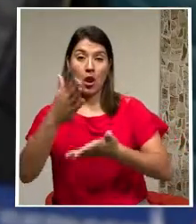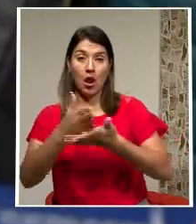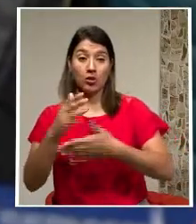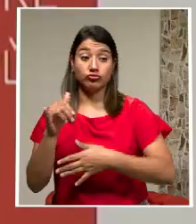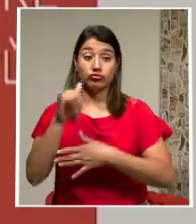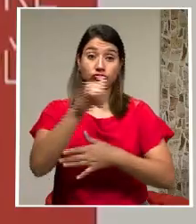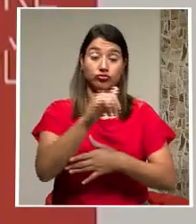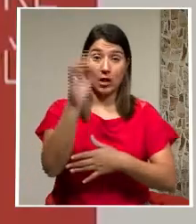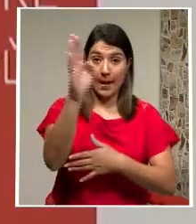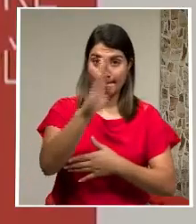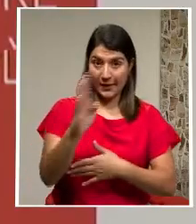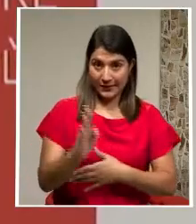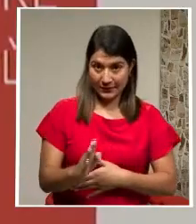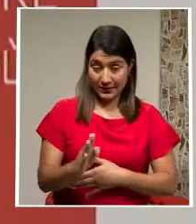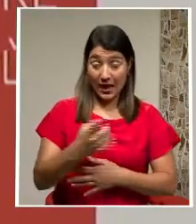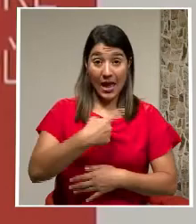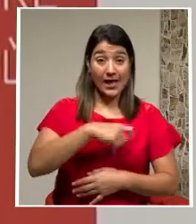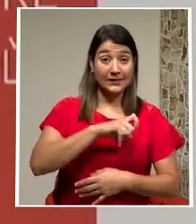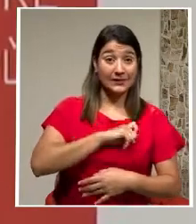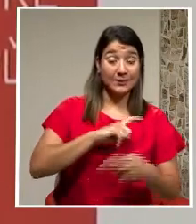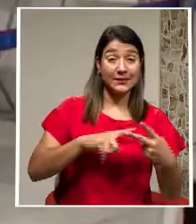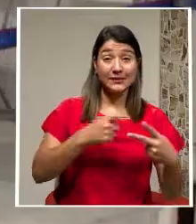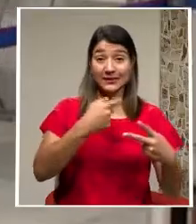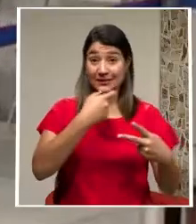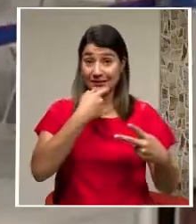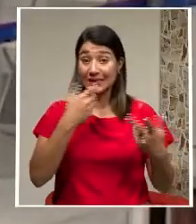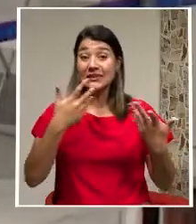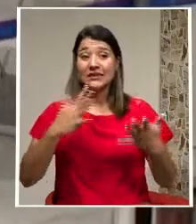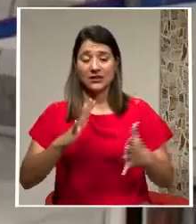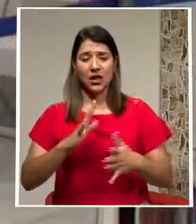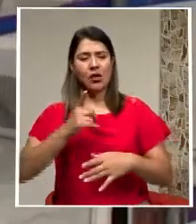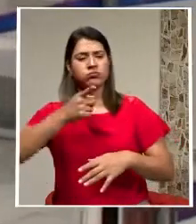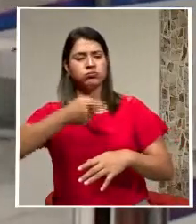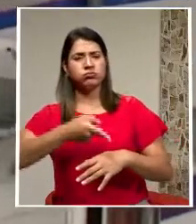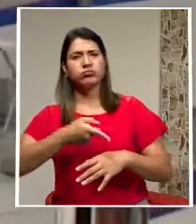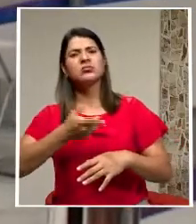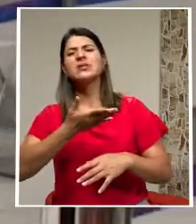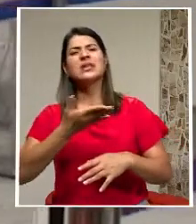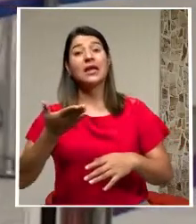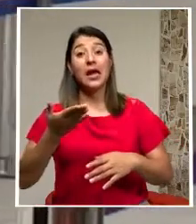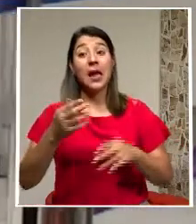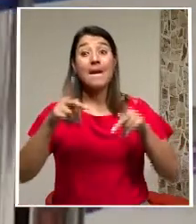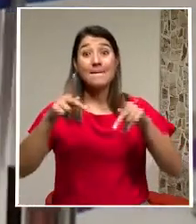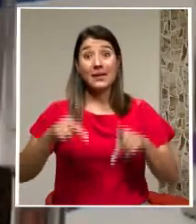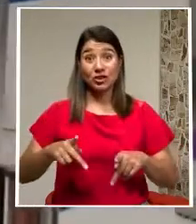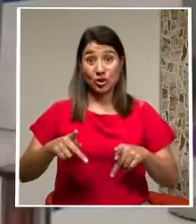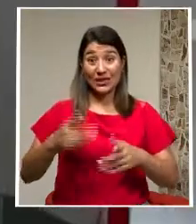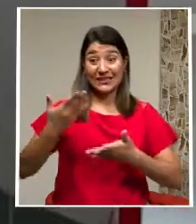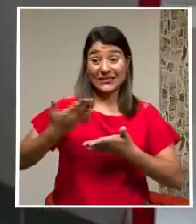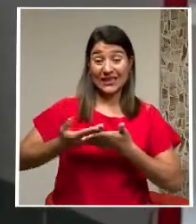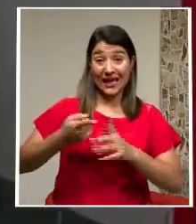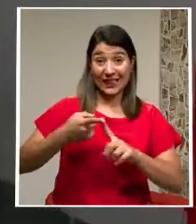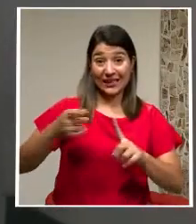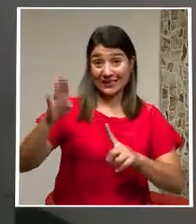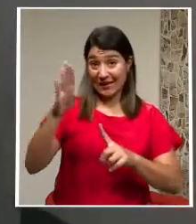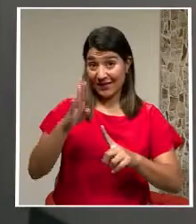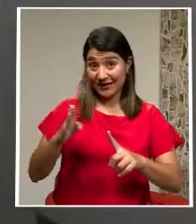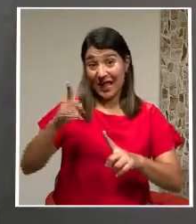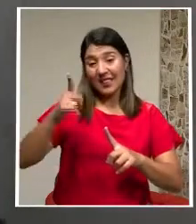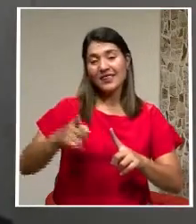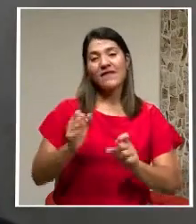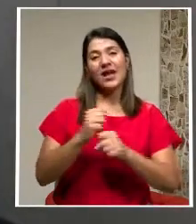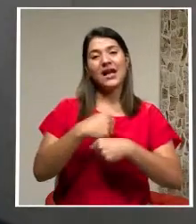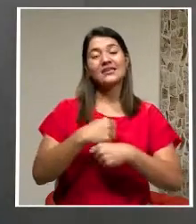Latinoamericano España O Reino Unido Ya imponen Una cuarentena De 10 días A los que llegan De allí El ejecutivo Actúa